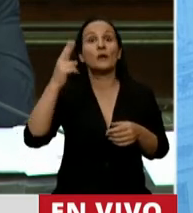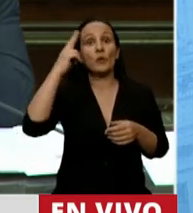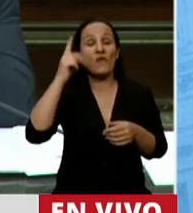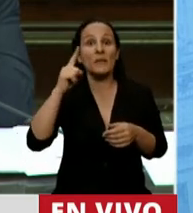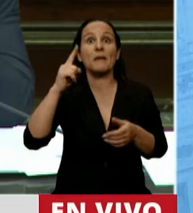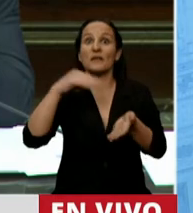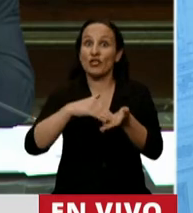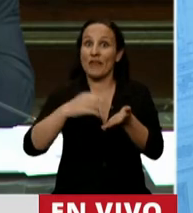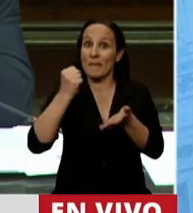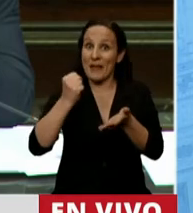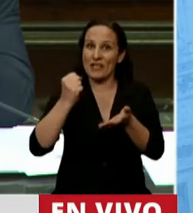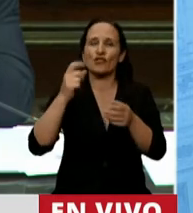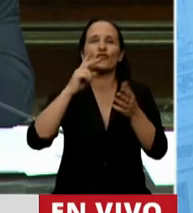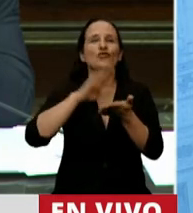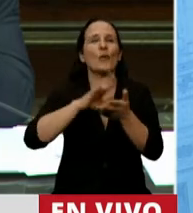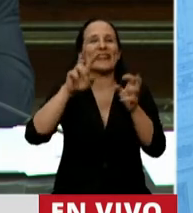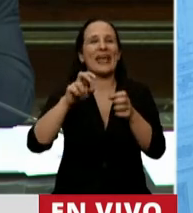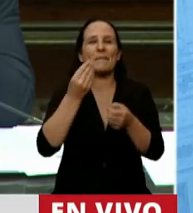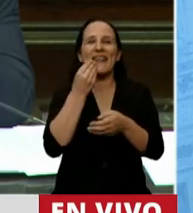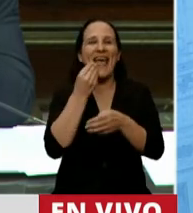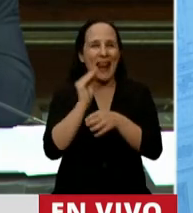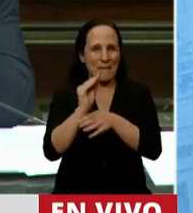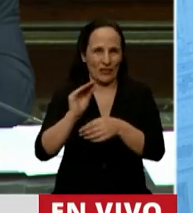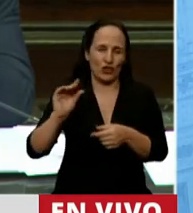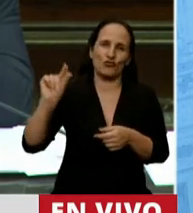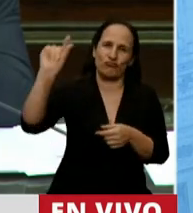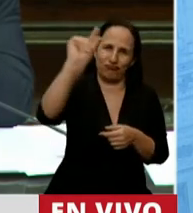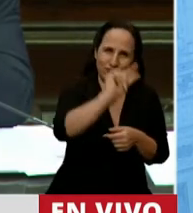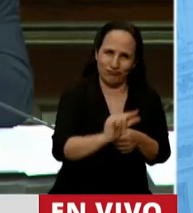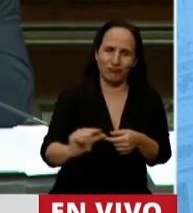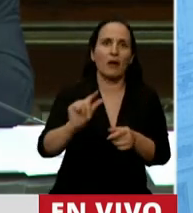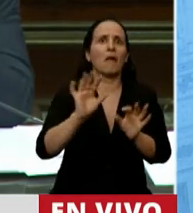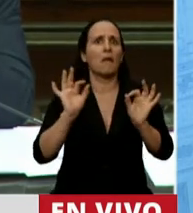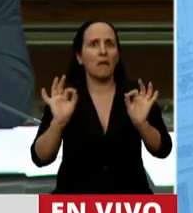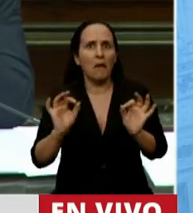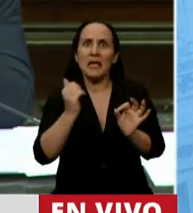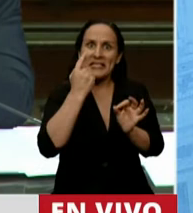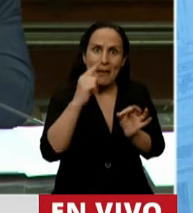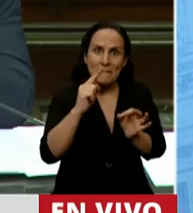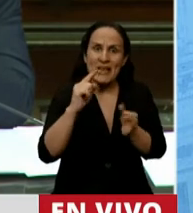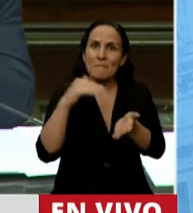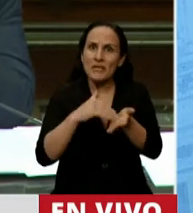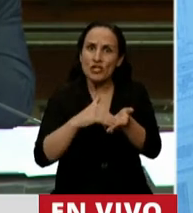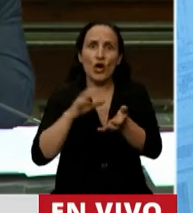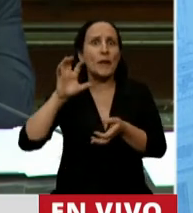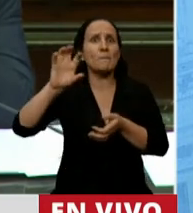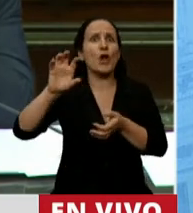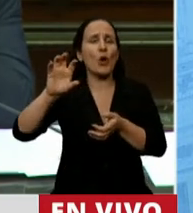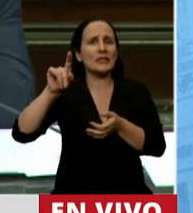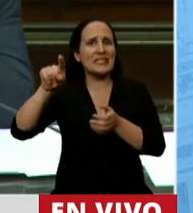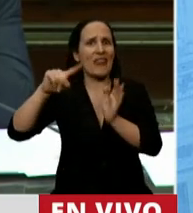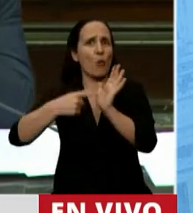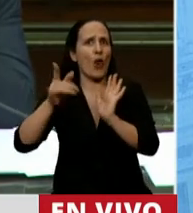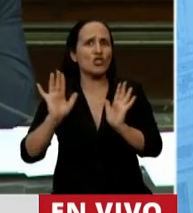transferencias en programas alimentarios. Y fueron destinadas 6.000 millones de esos solamente a provincias de Buenos Aires.